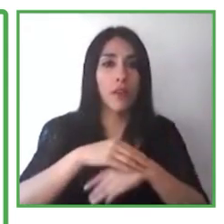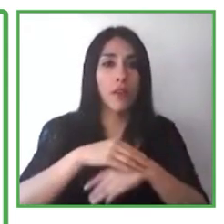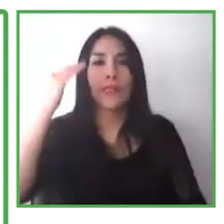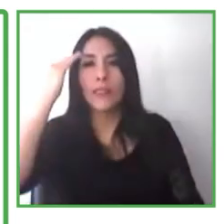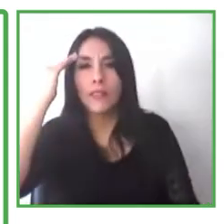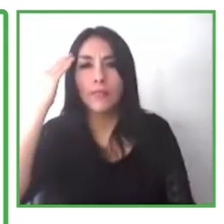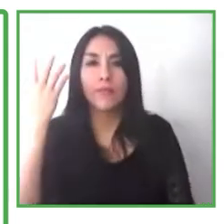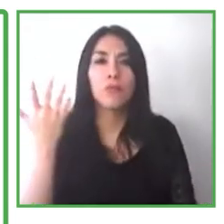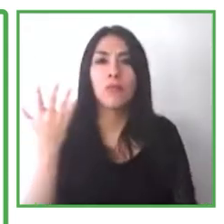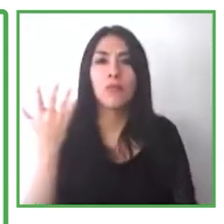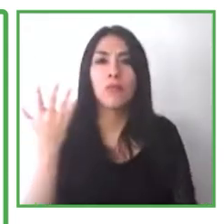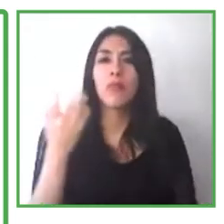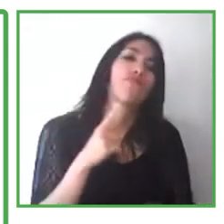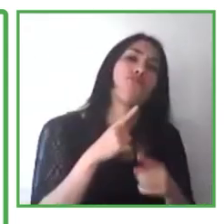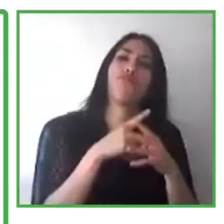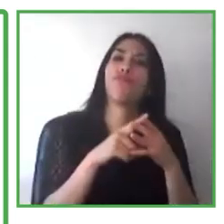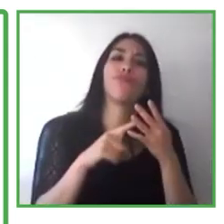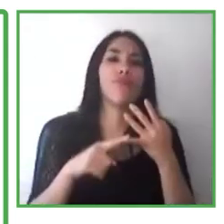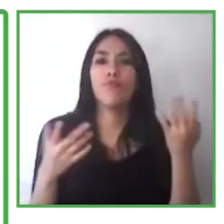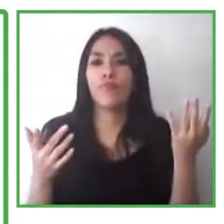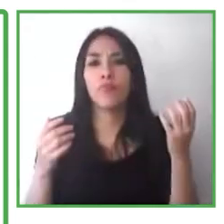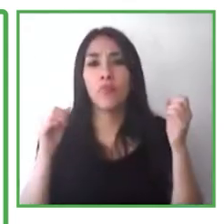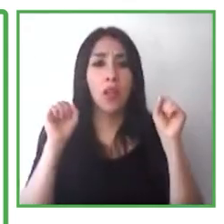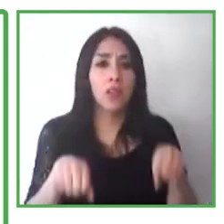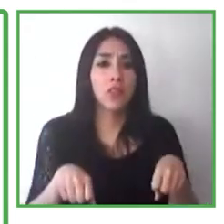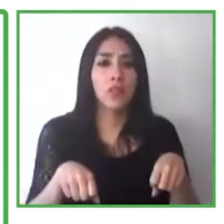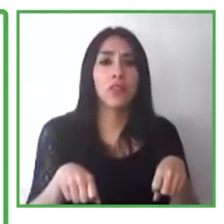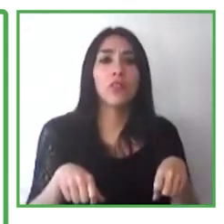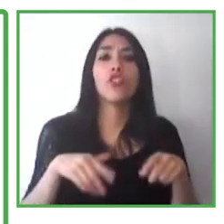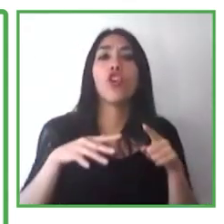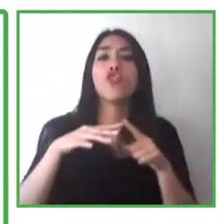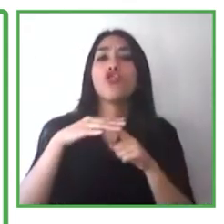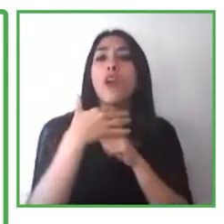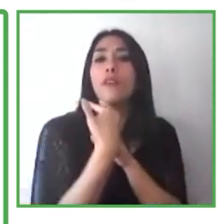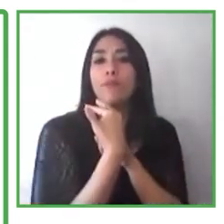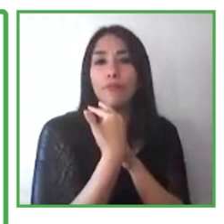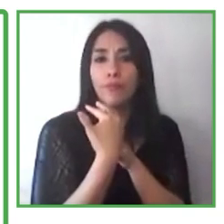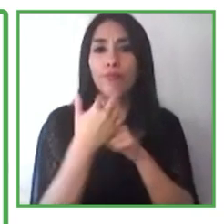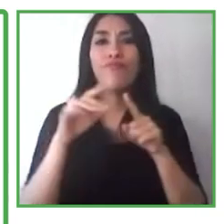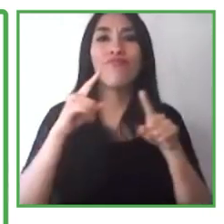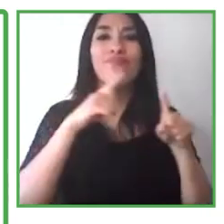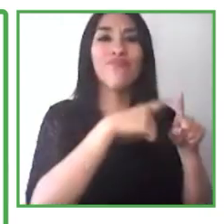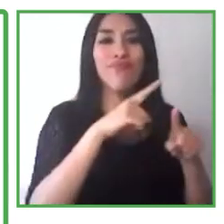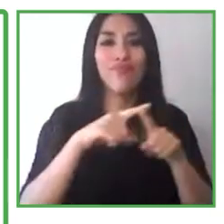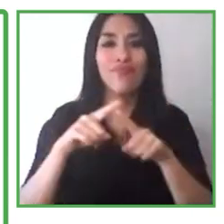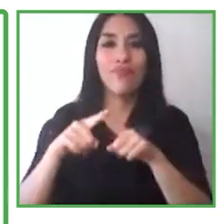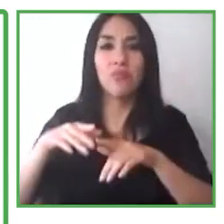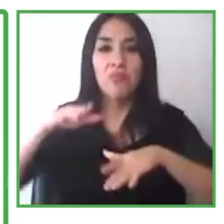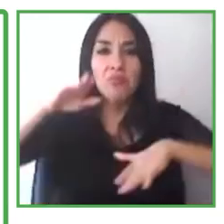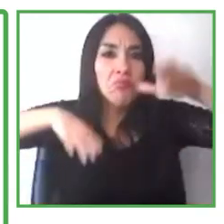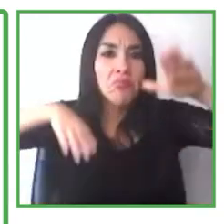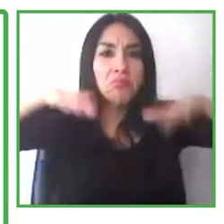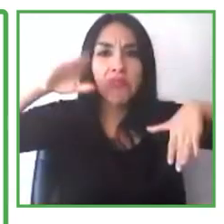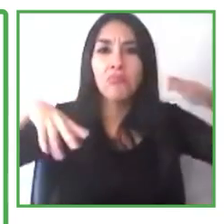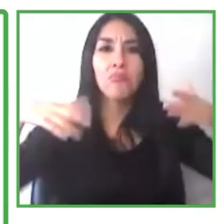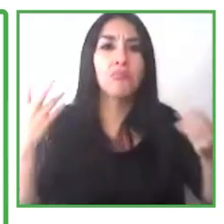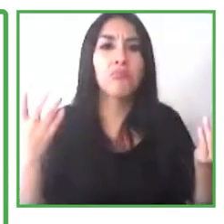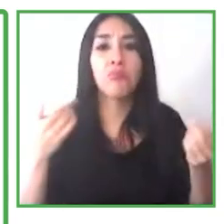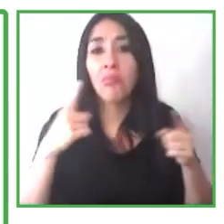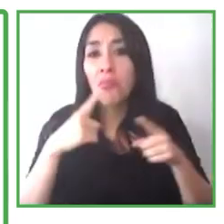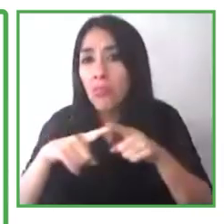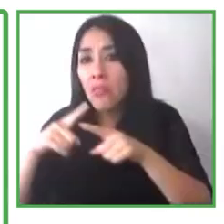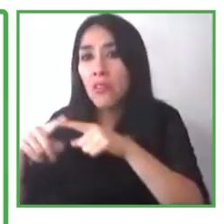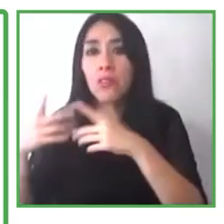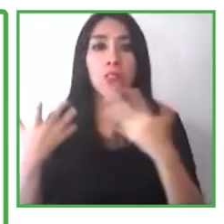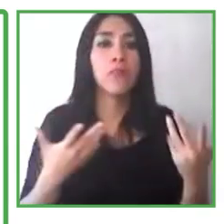un poquito diferente dependiendo del tipo de condición neurodiversa a que nos estemos refiriendo, personas